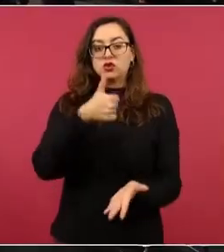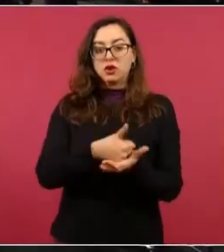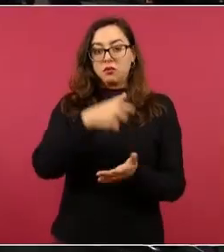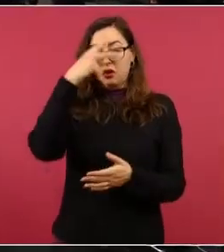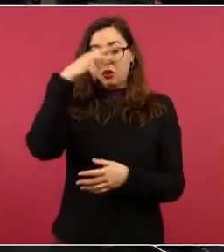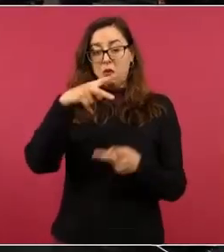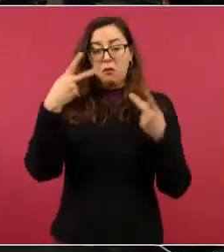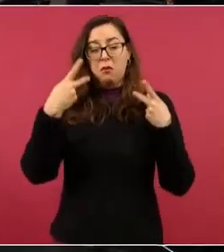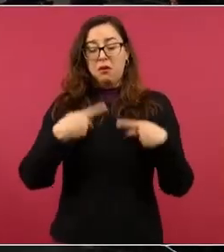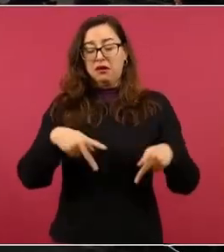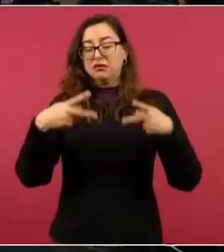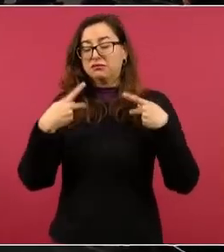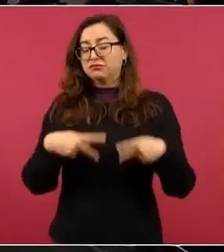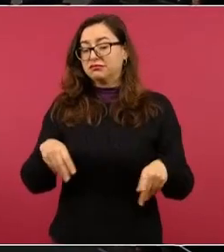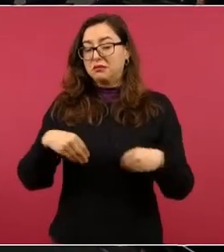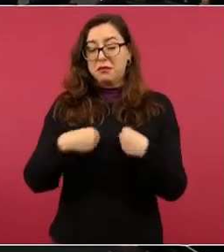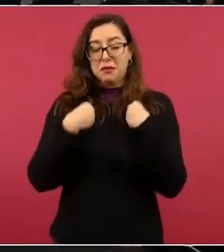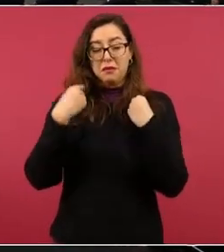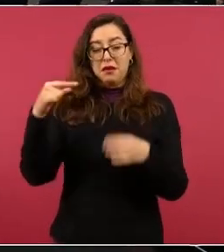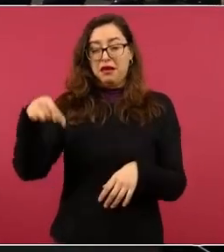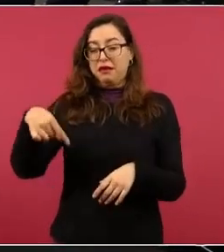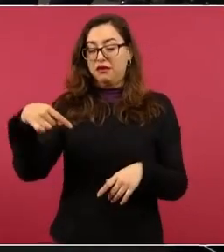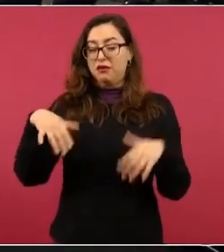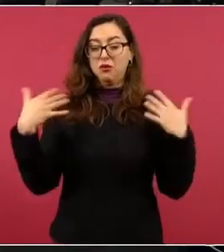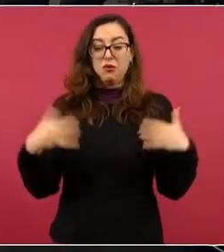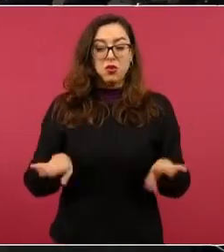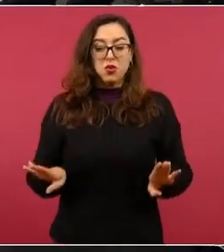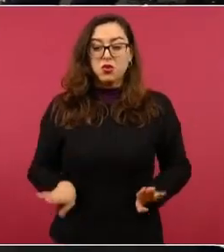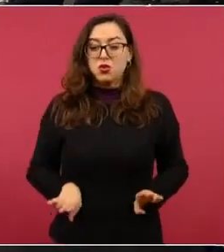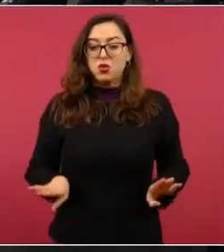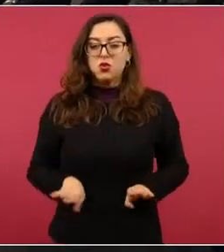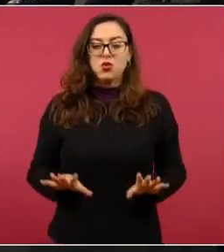excepcional, fraterna, solidaria.